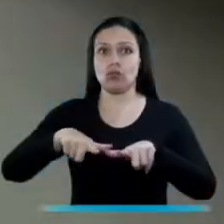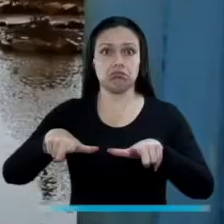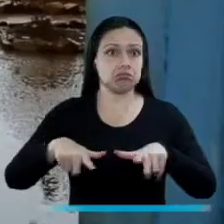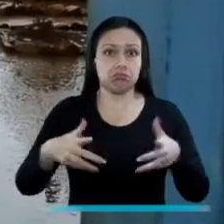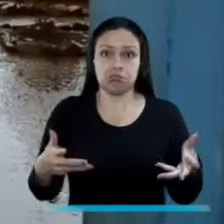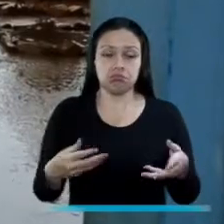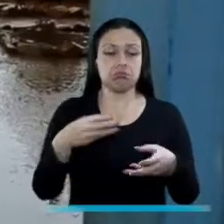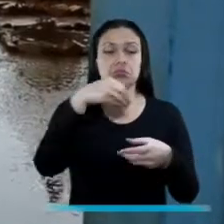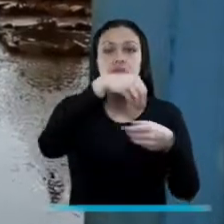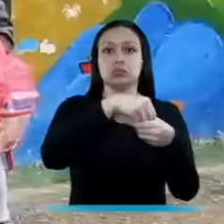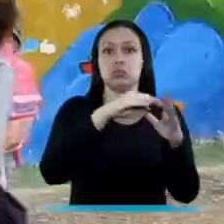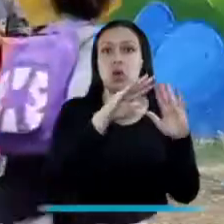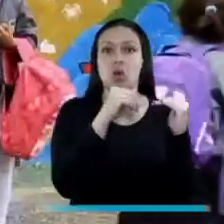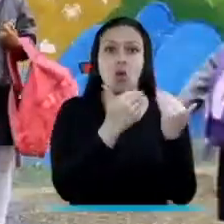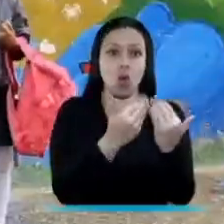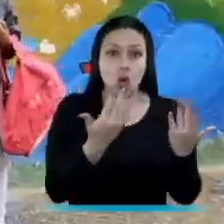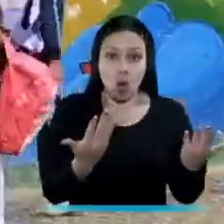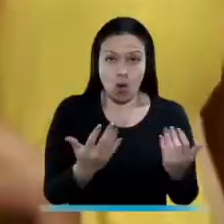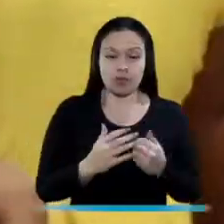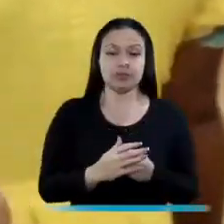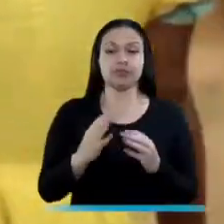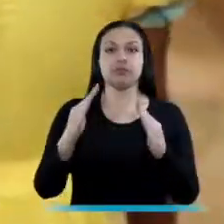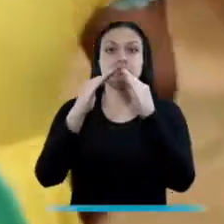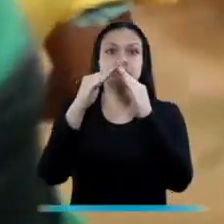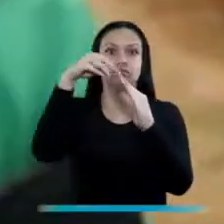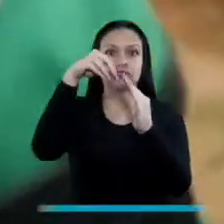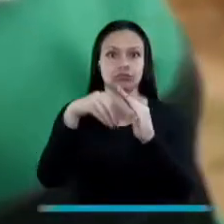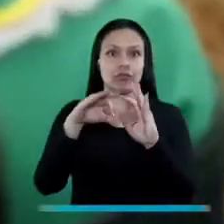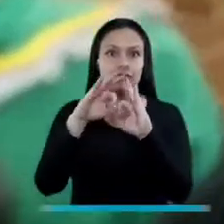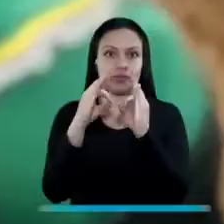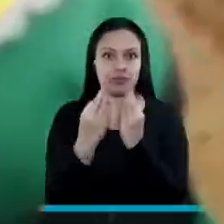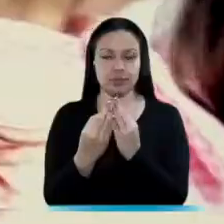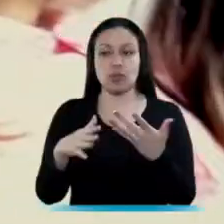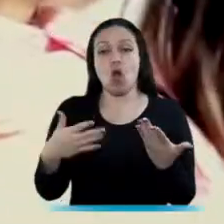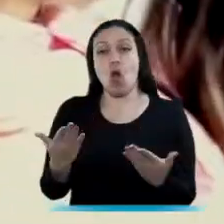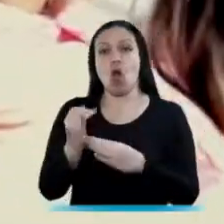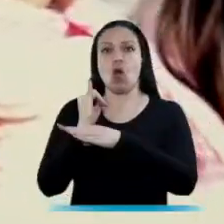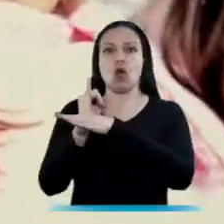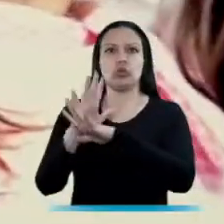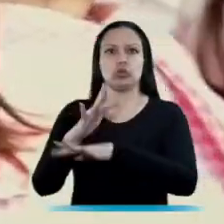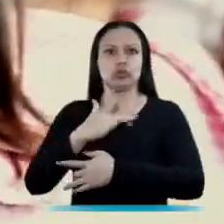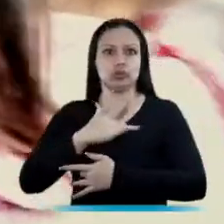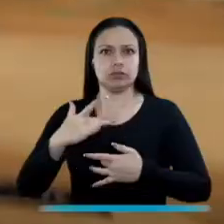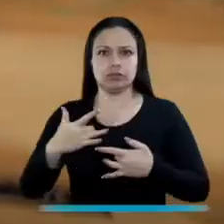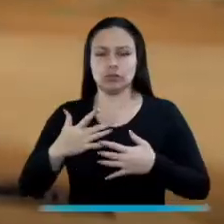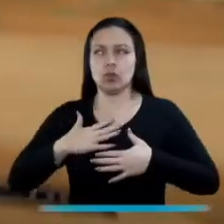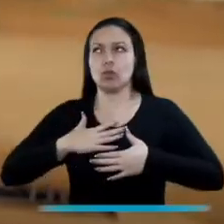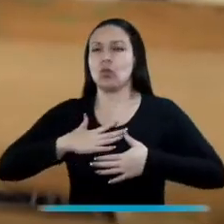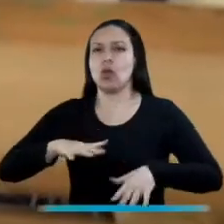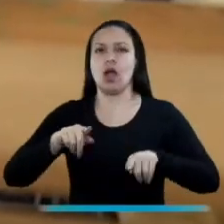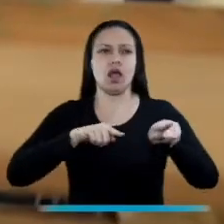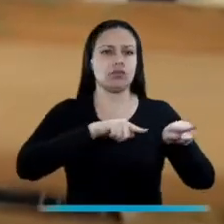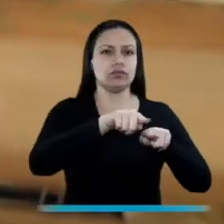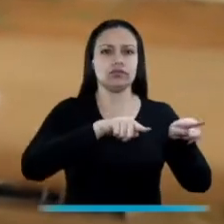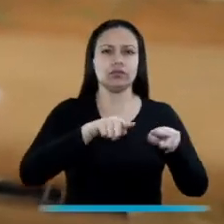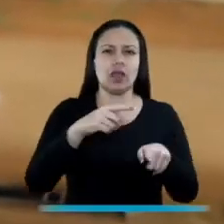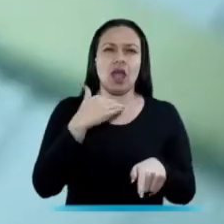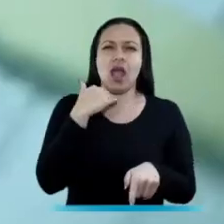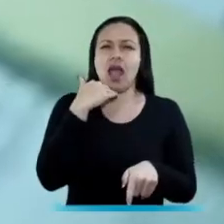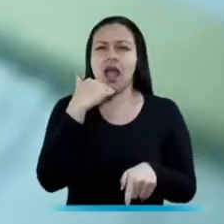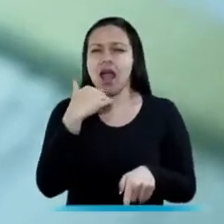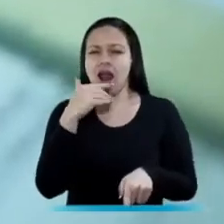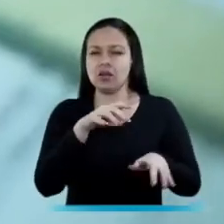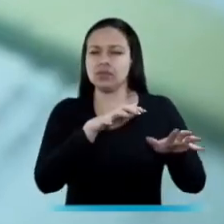encuentren, sea en el medio escolar, en el medio familiar o aún en una institución de salud, en todo tipo de